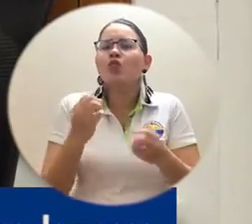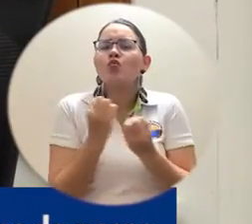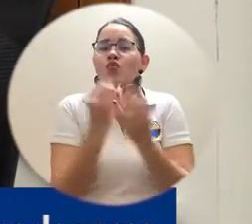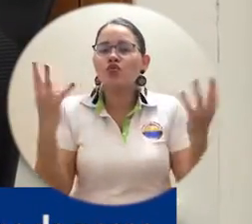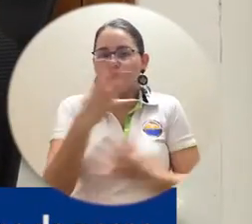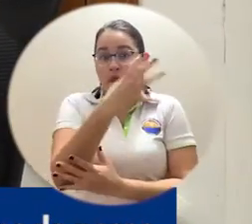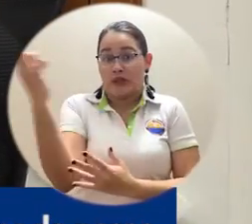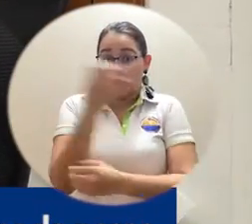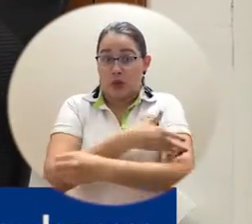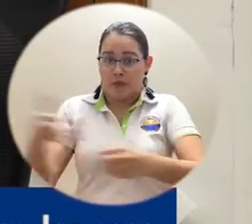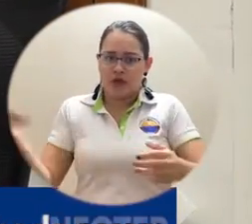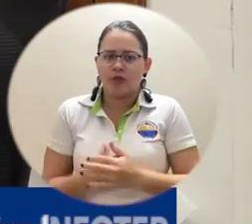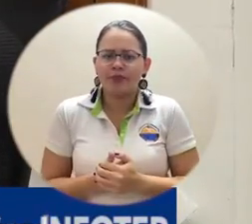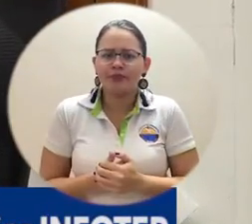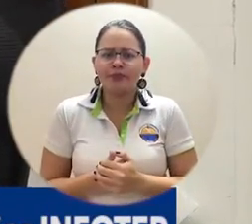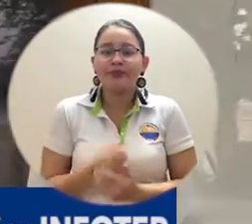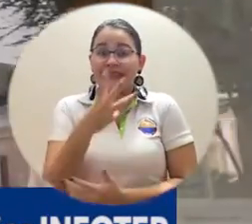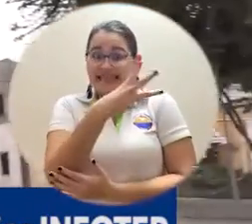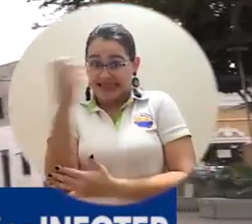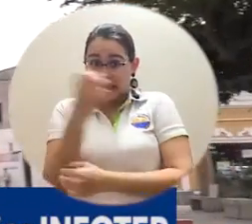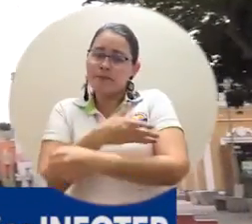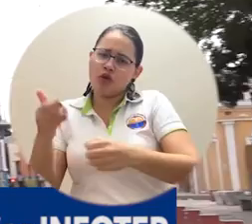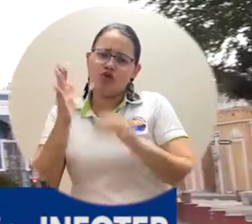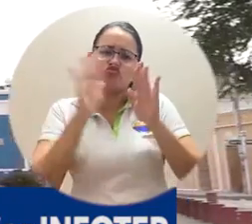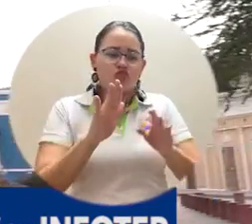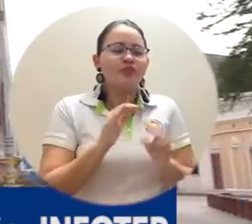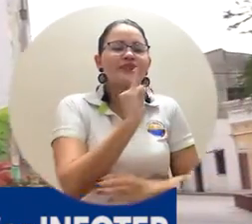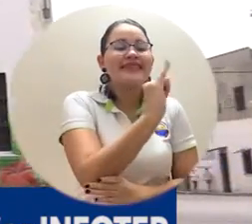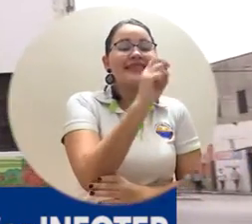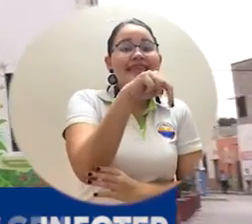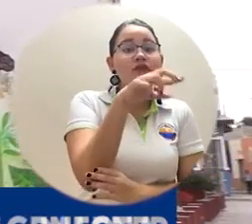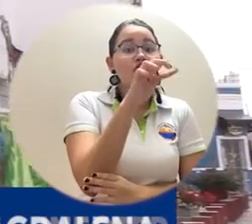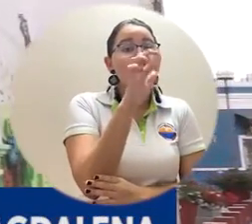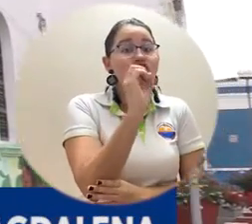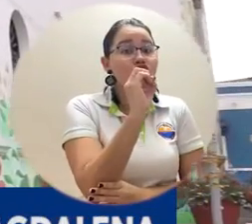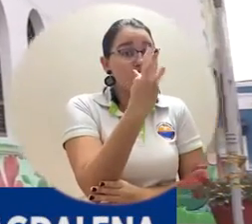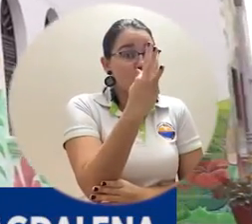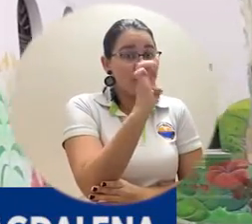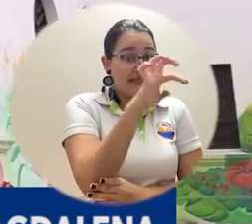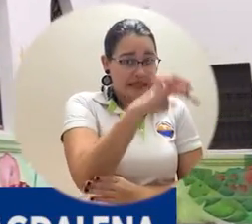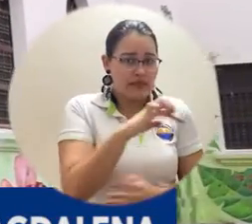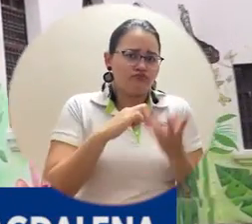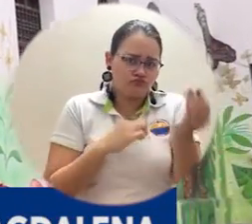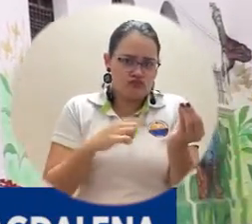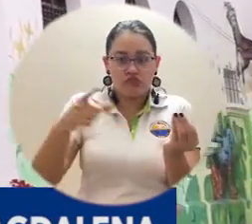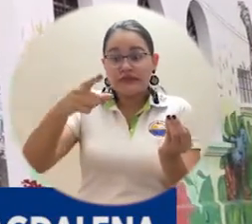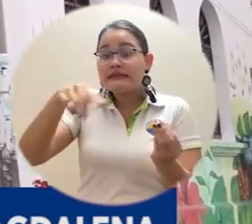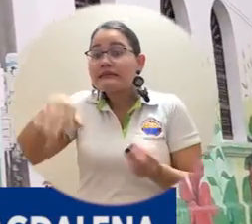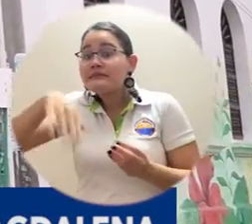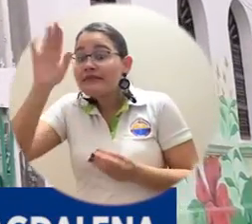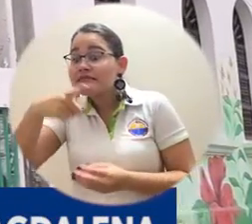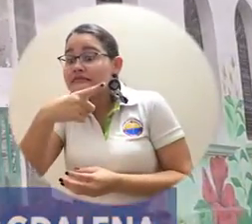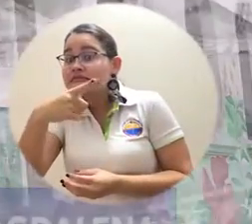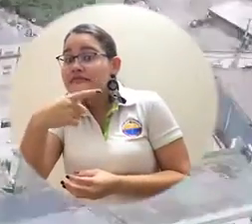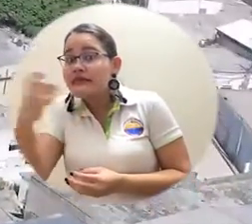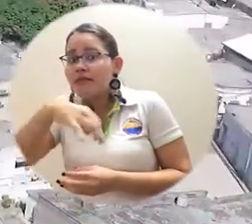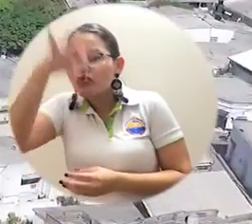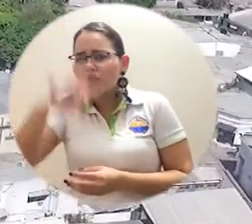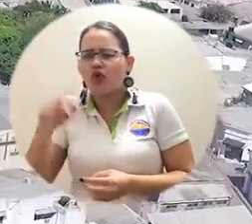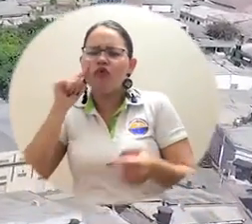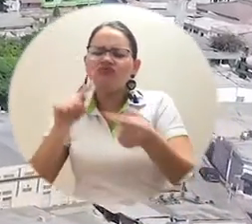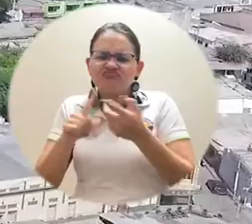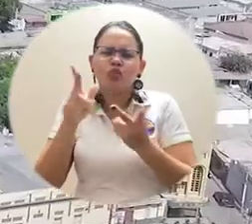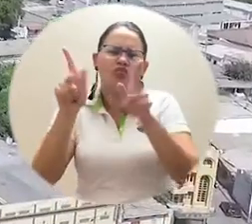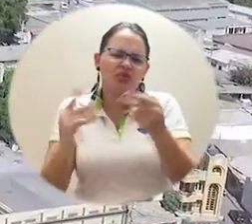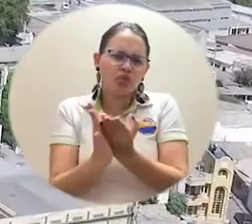de 400 millones de pesos, 300 millones para beneficiar a los estudiantes del Infotep y 100 millones de pesos para apoyar el 100% de gratuidad de los